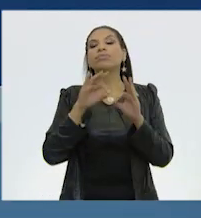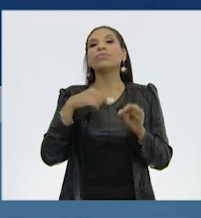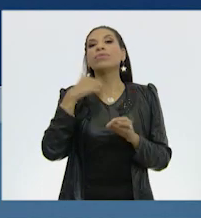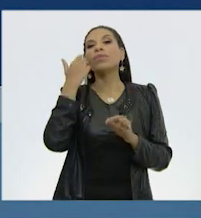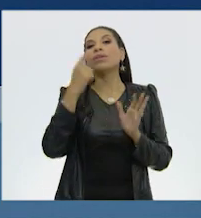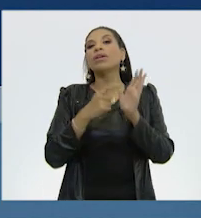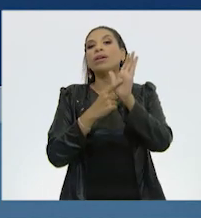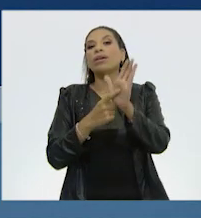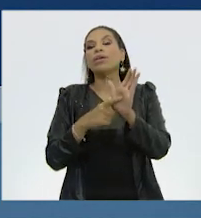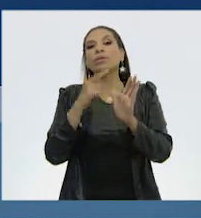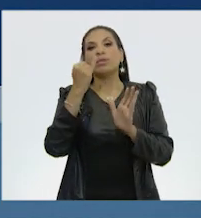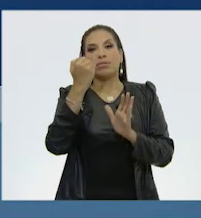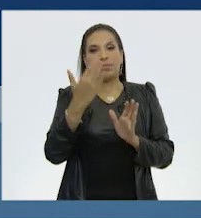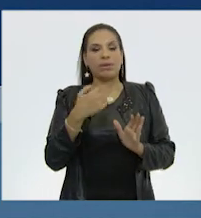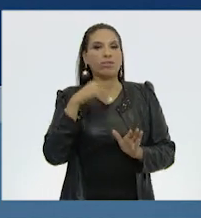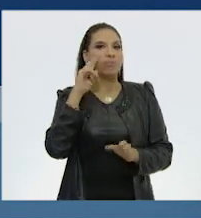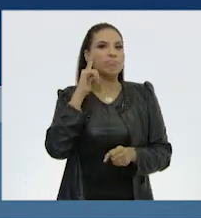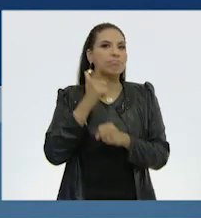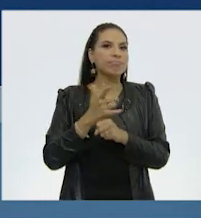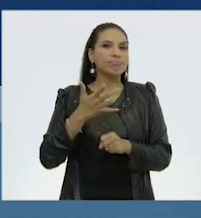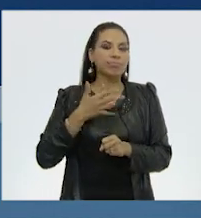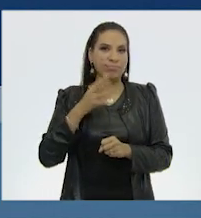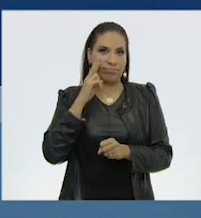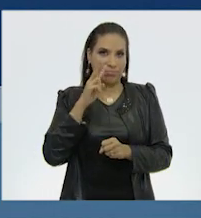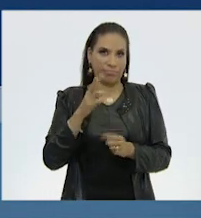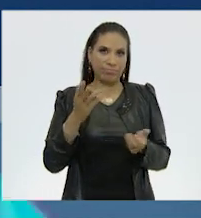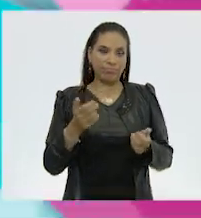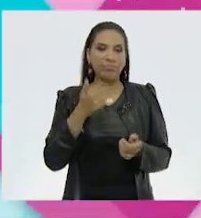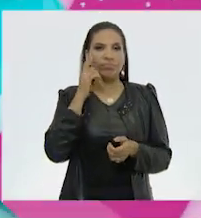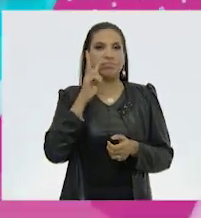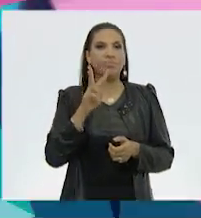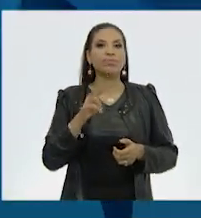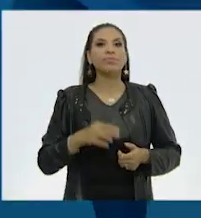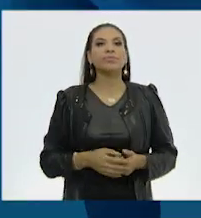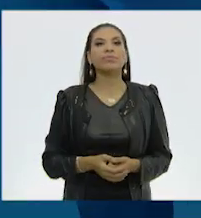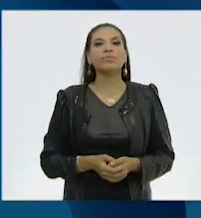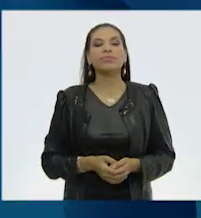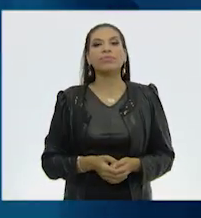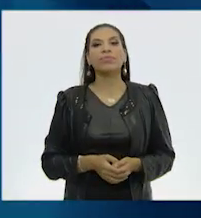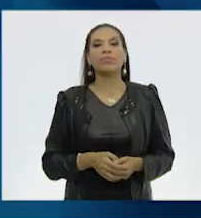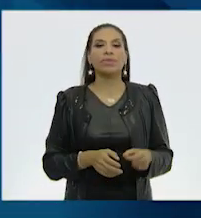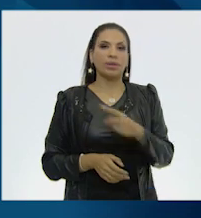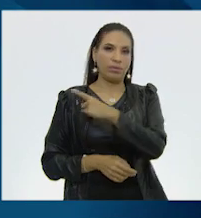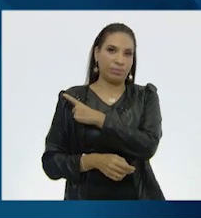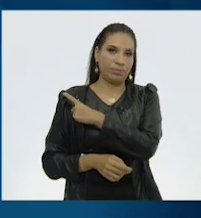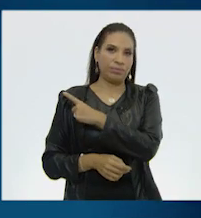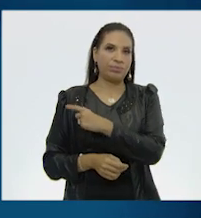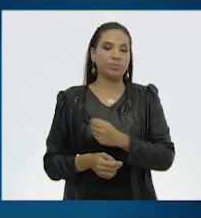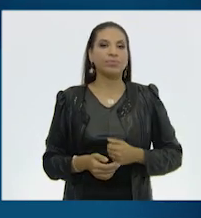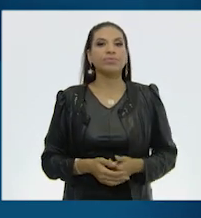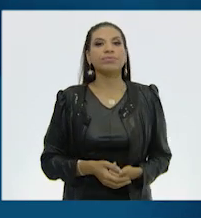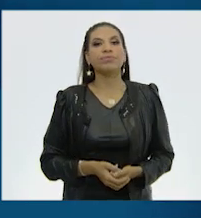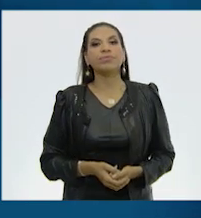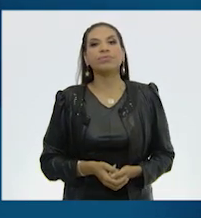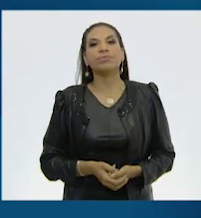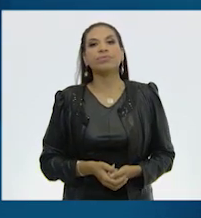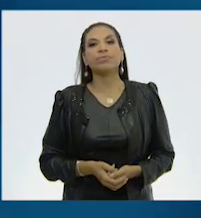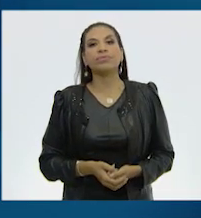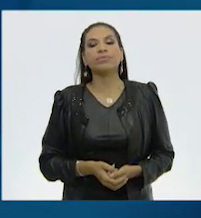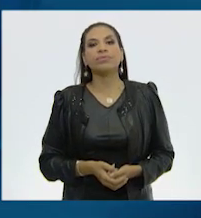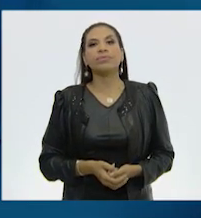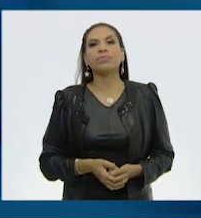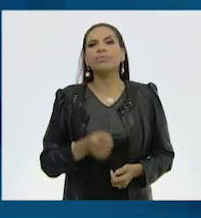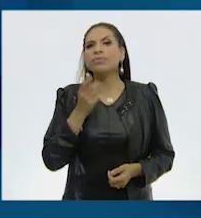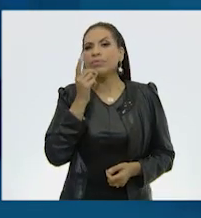quiero mostrarles una imagen que encontré. Miren, aquí va a mostrar. A ver, vamos a verla. Y